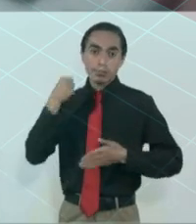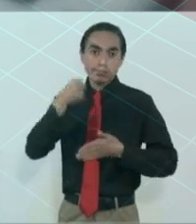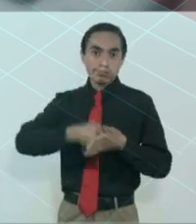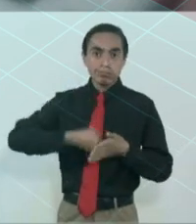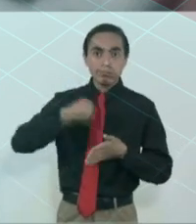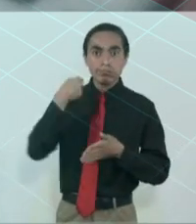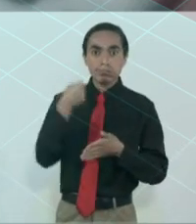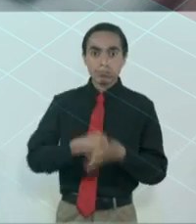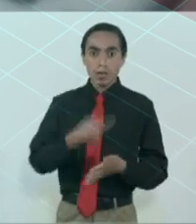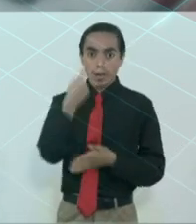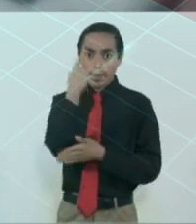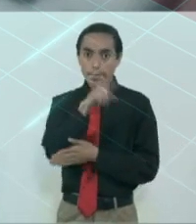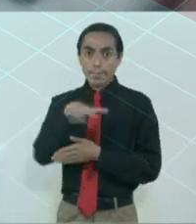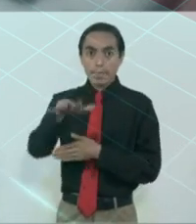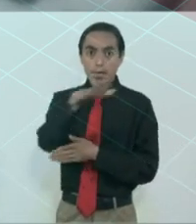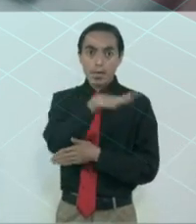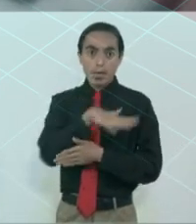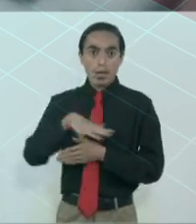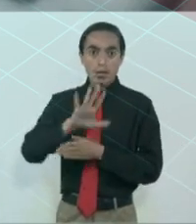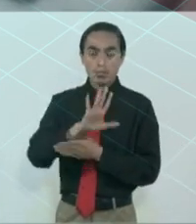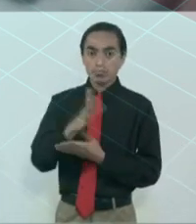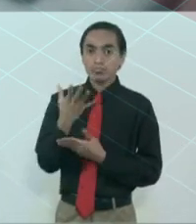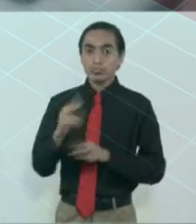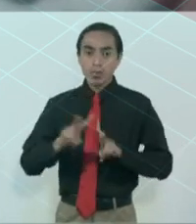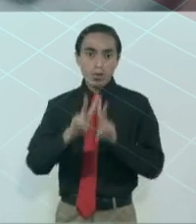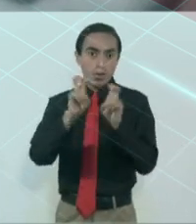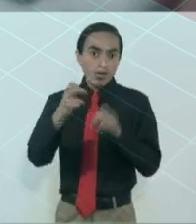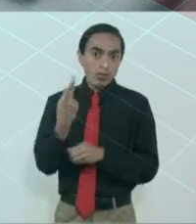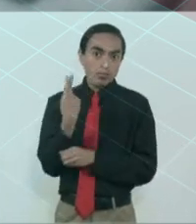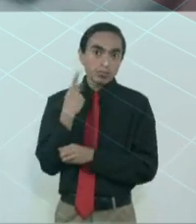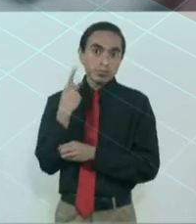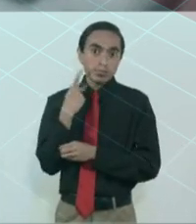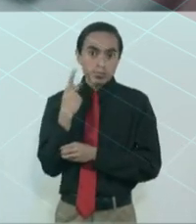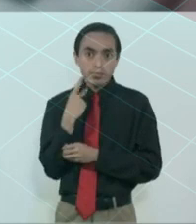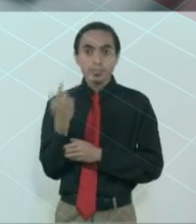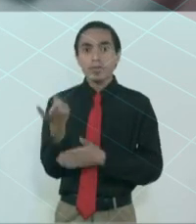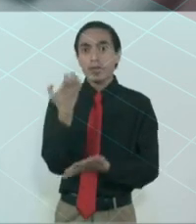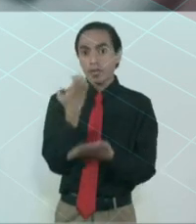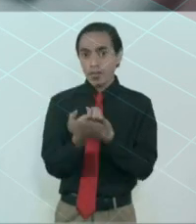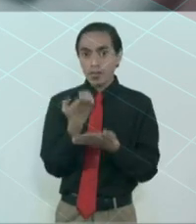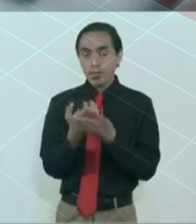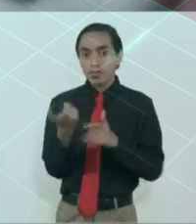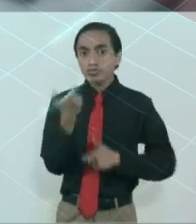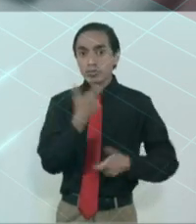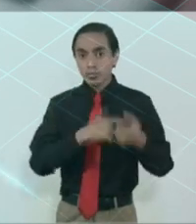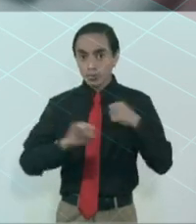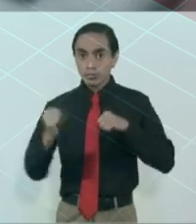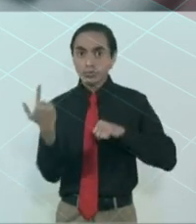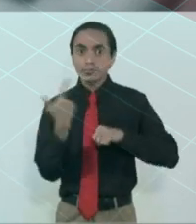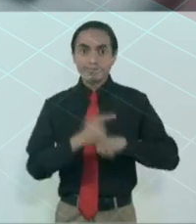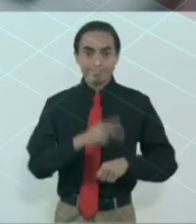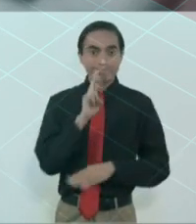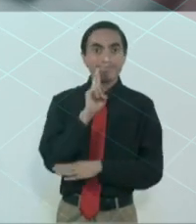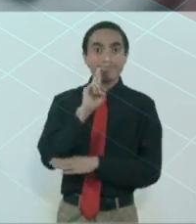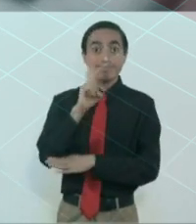las condiciones de la vida política, económica y social de nuestro México.